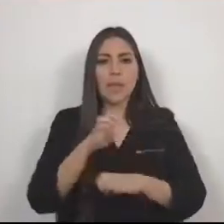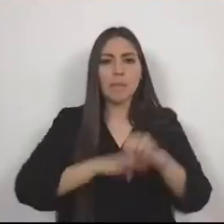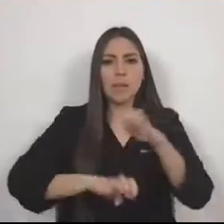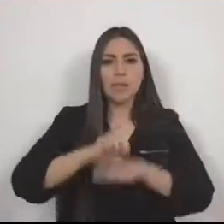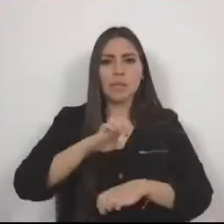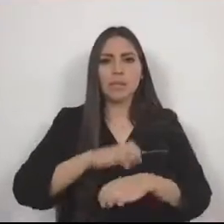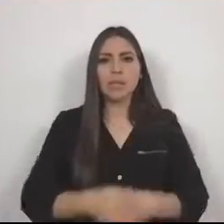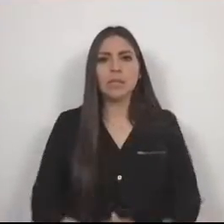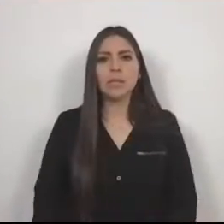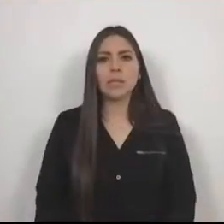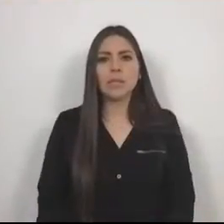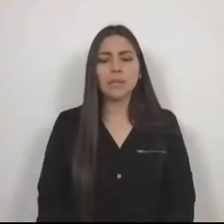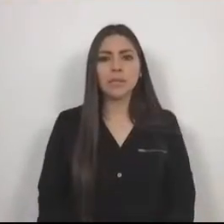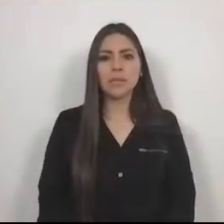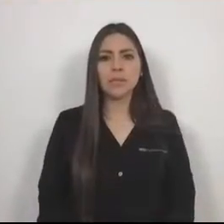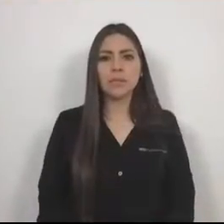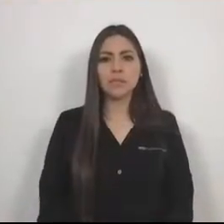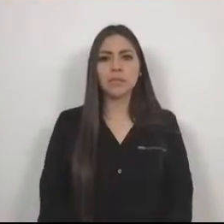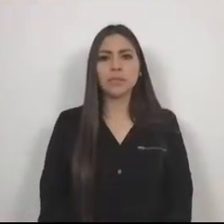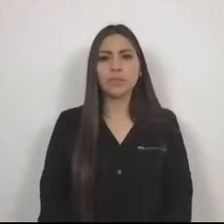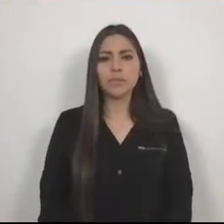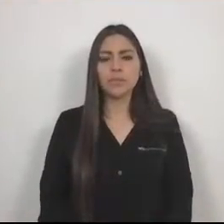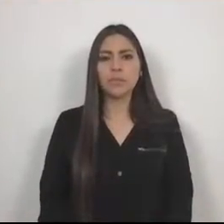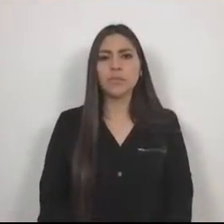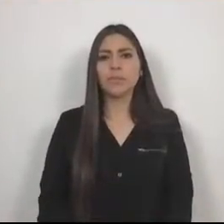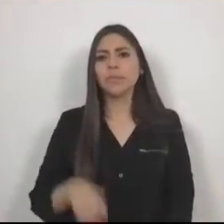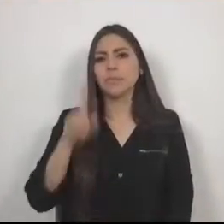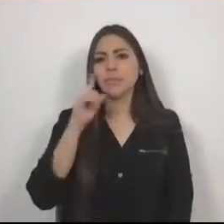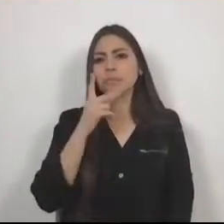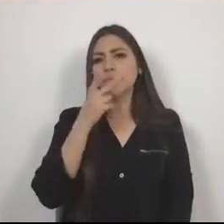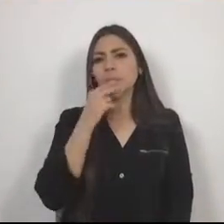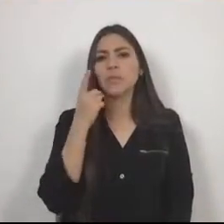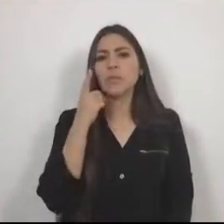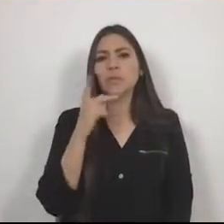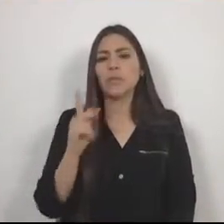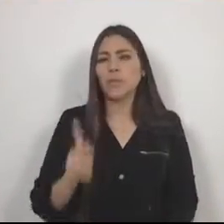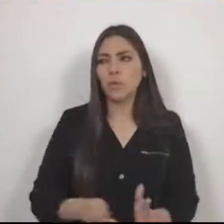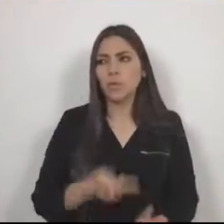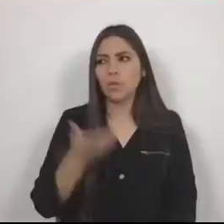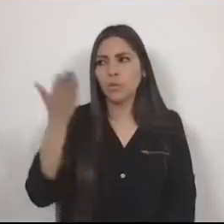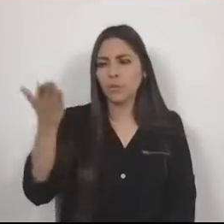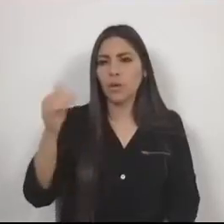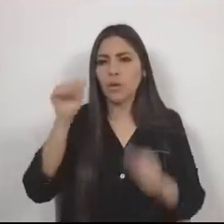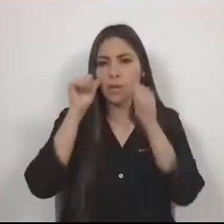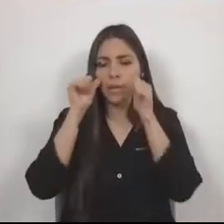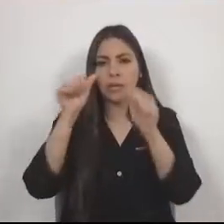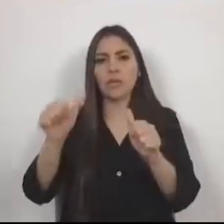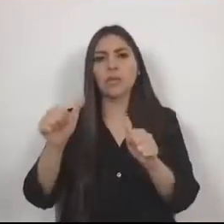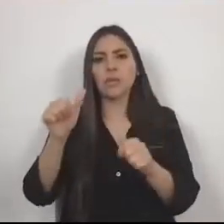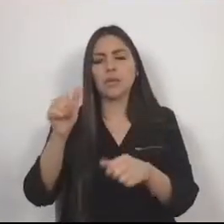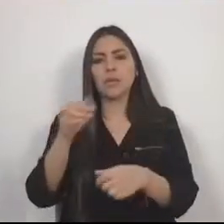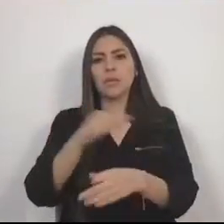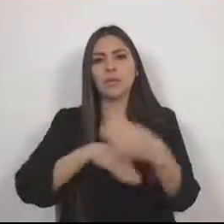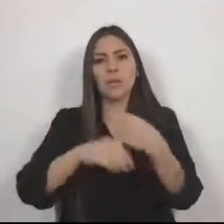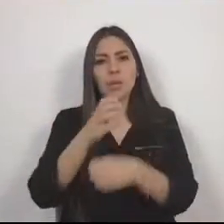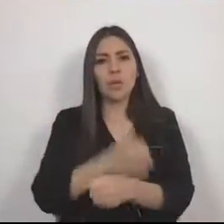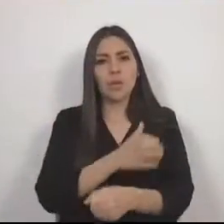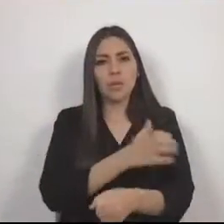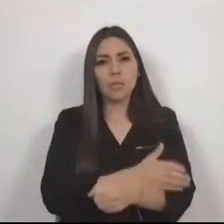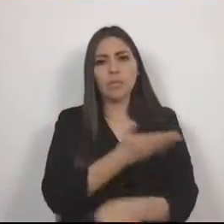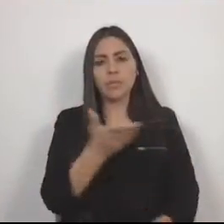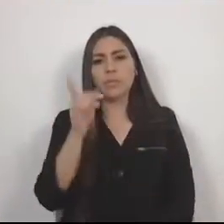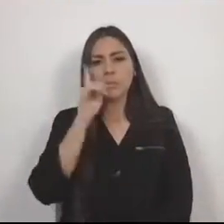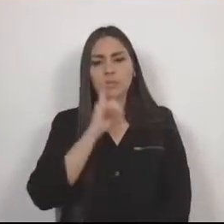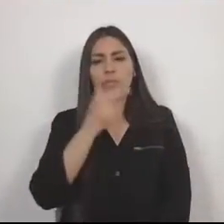Compañeras y compañeros diputados, nuevamente los exhorto a poner atención a nuestras compañeras y compañeros